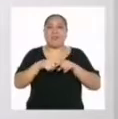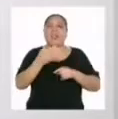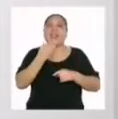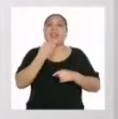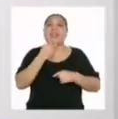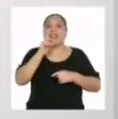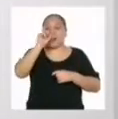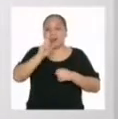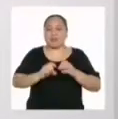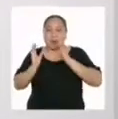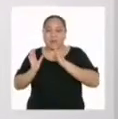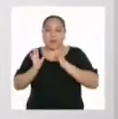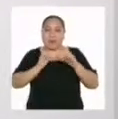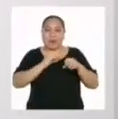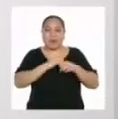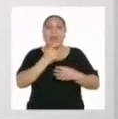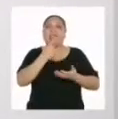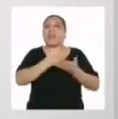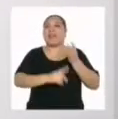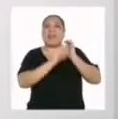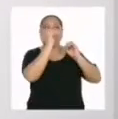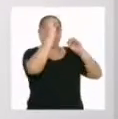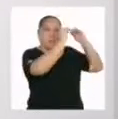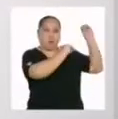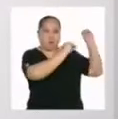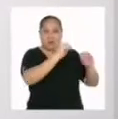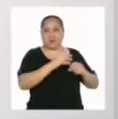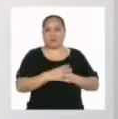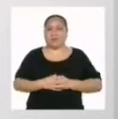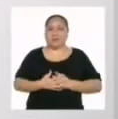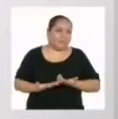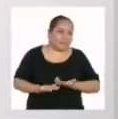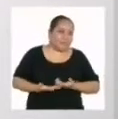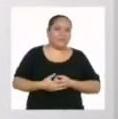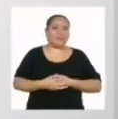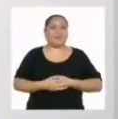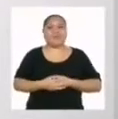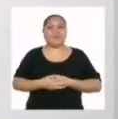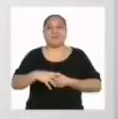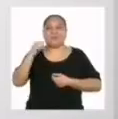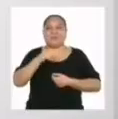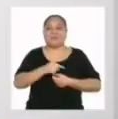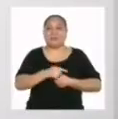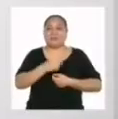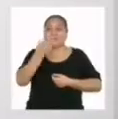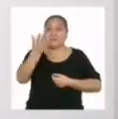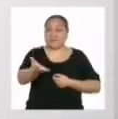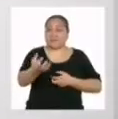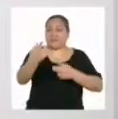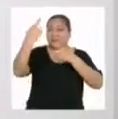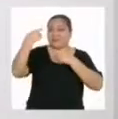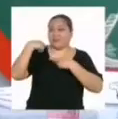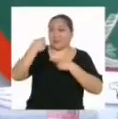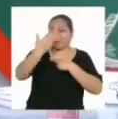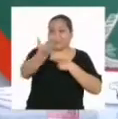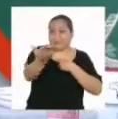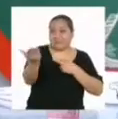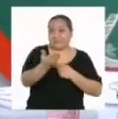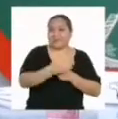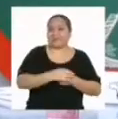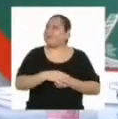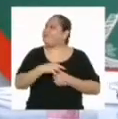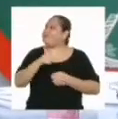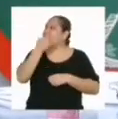quienes lo elaboren y del contenido que desarrollen. Entonces, la pelota está en sus canchas.